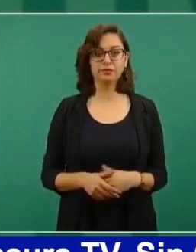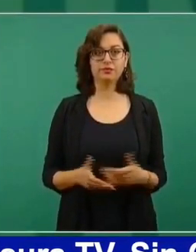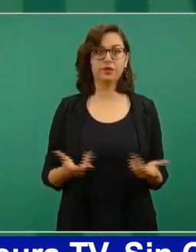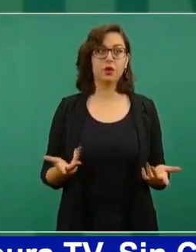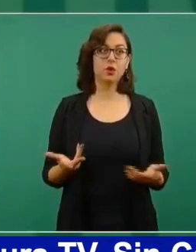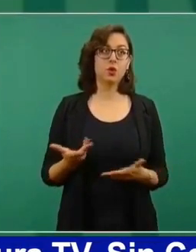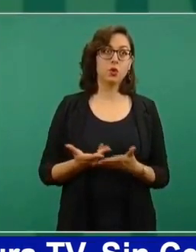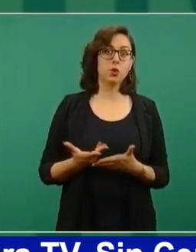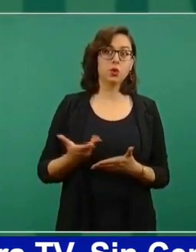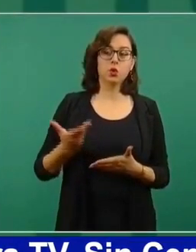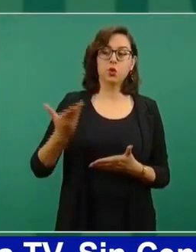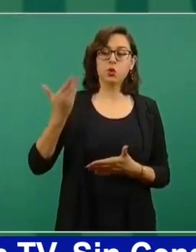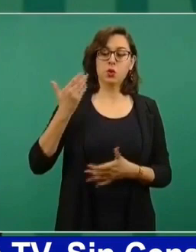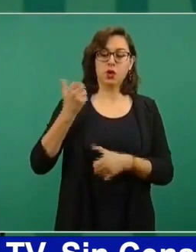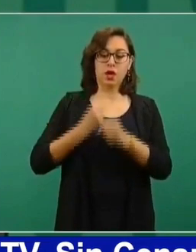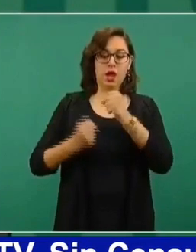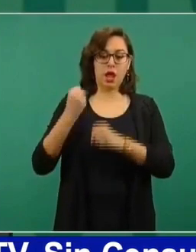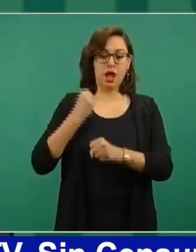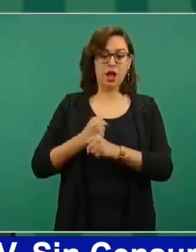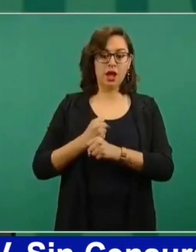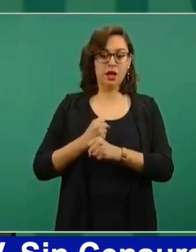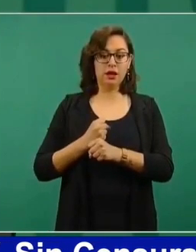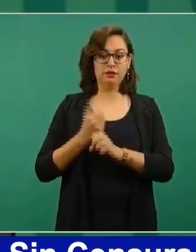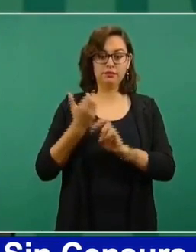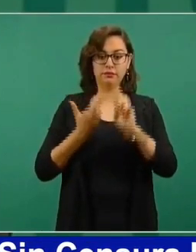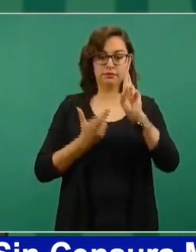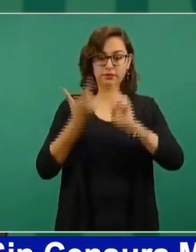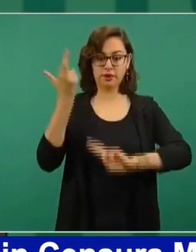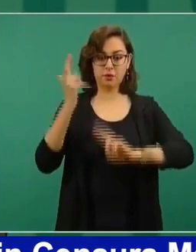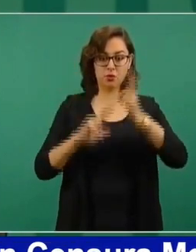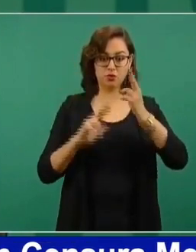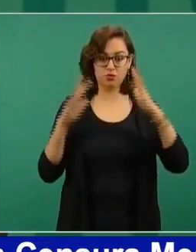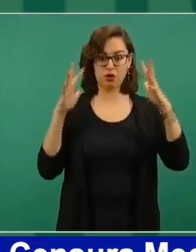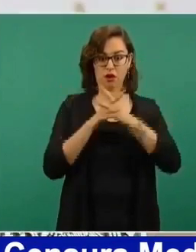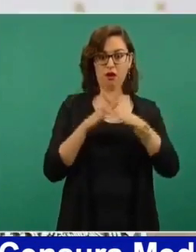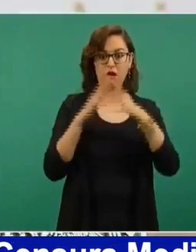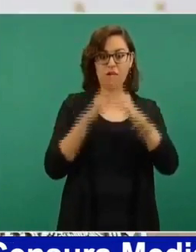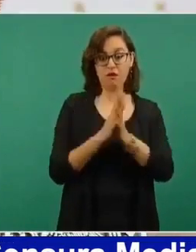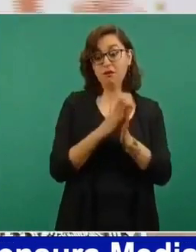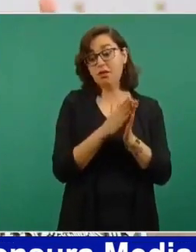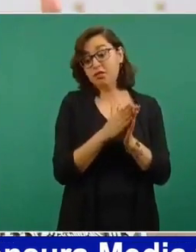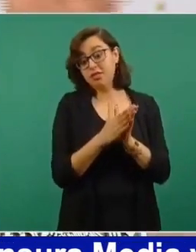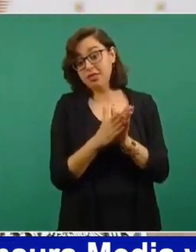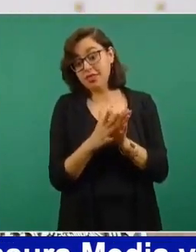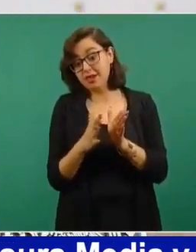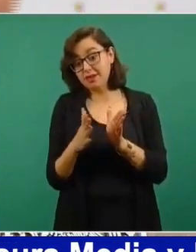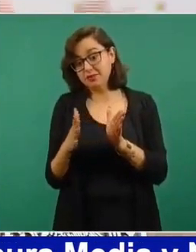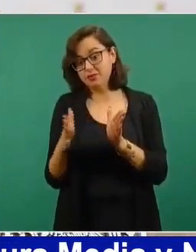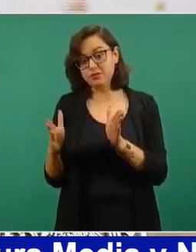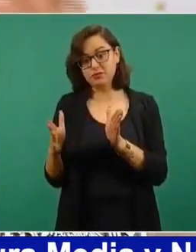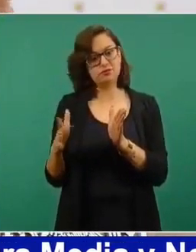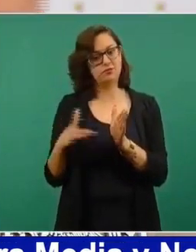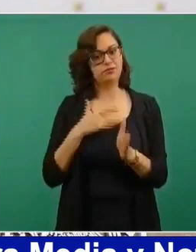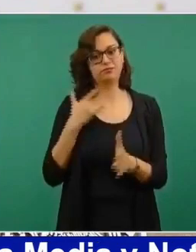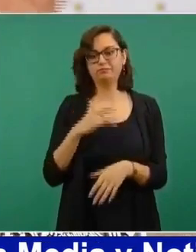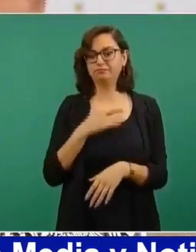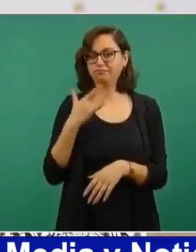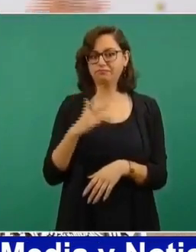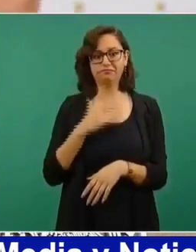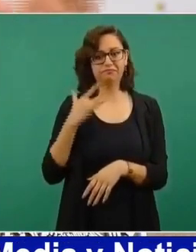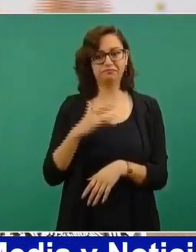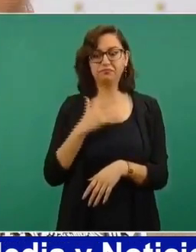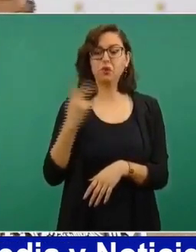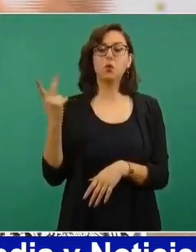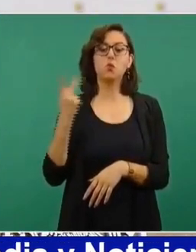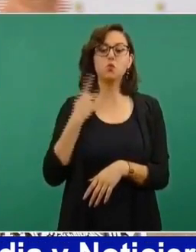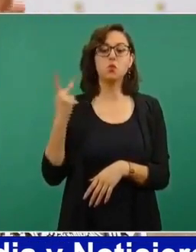posteriores a la Revolución Armada, se apostó por un sistema